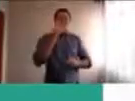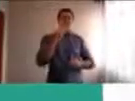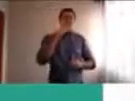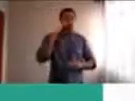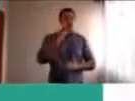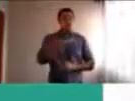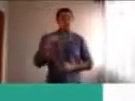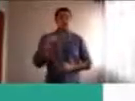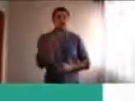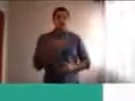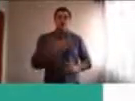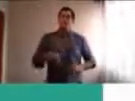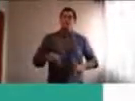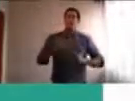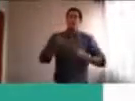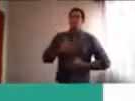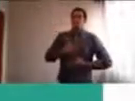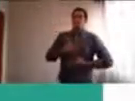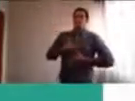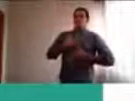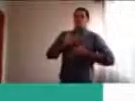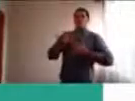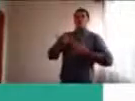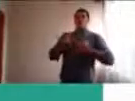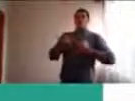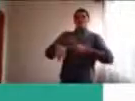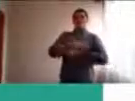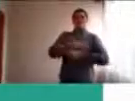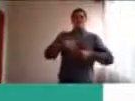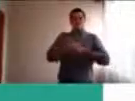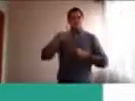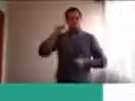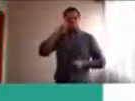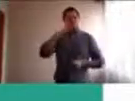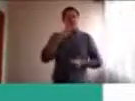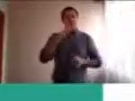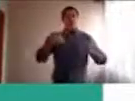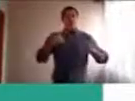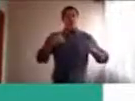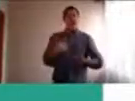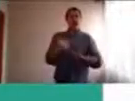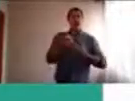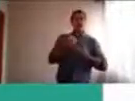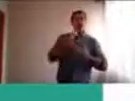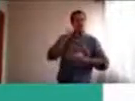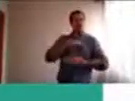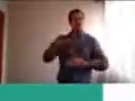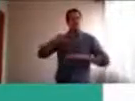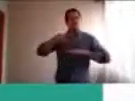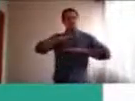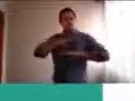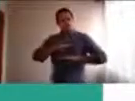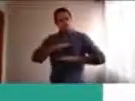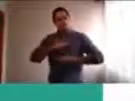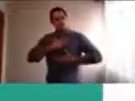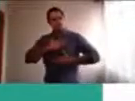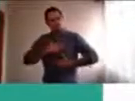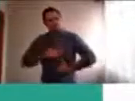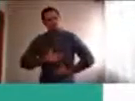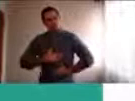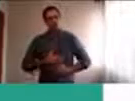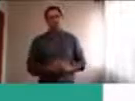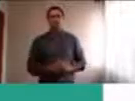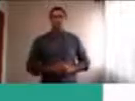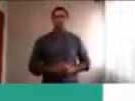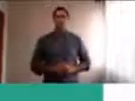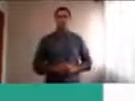se está desplegando, por eso es tan importante, dar ese espacio. Sí, queríamos poner, quizás en relieve, algunas